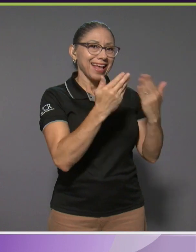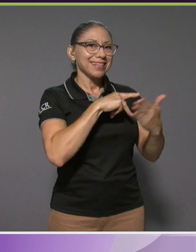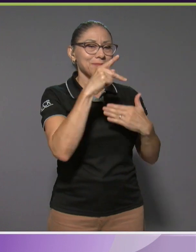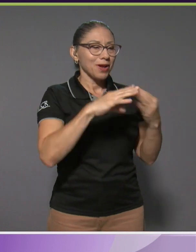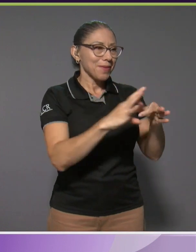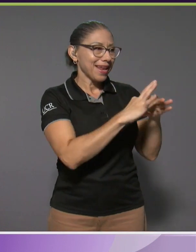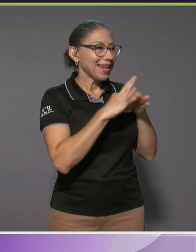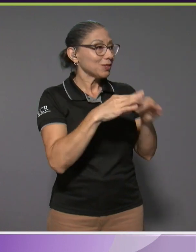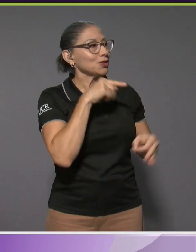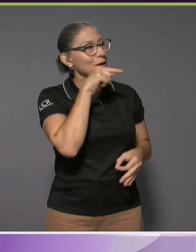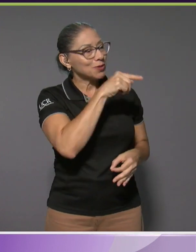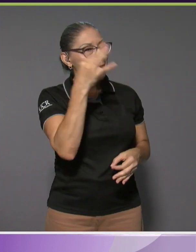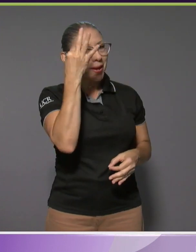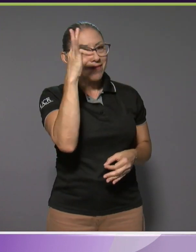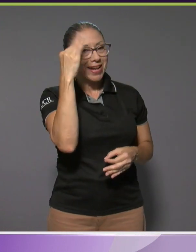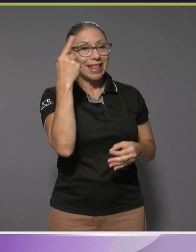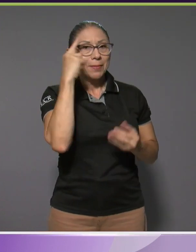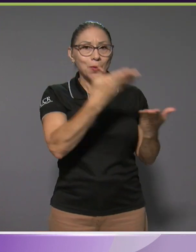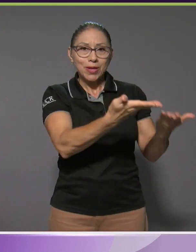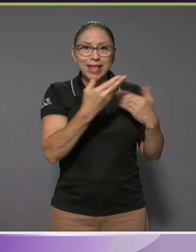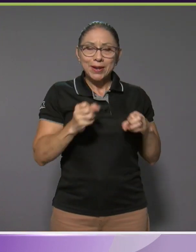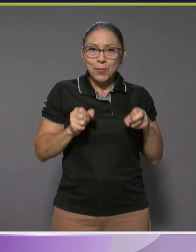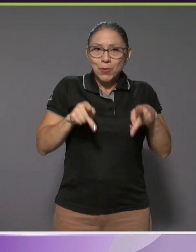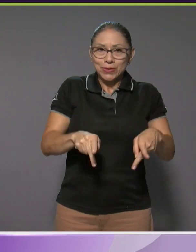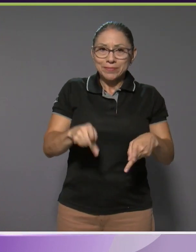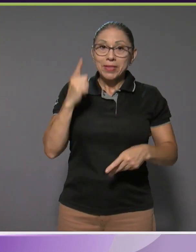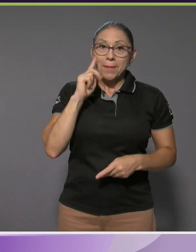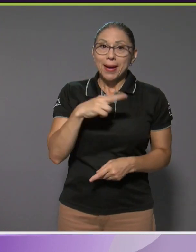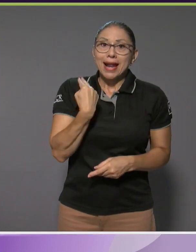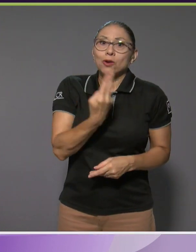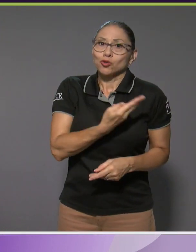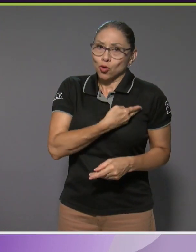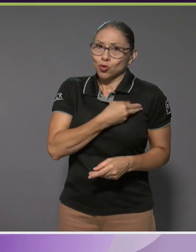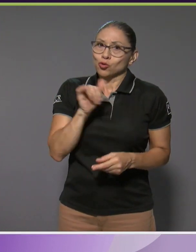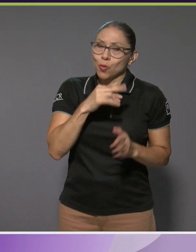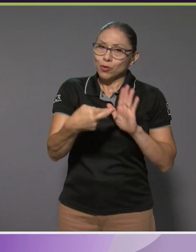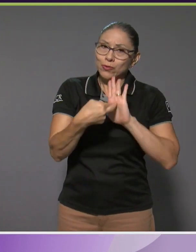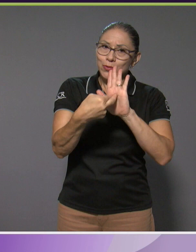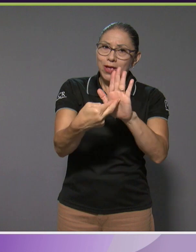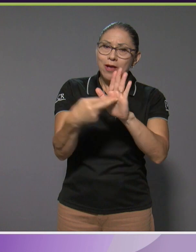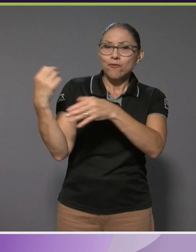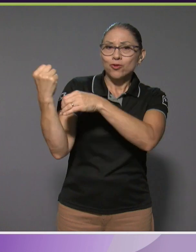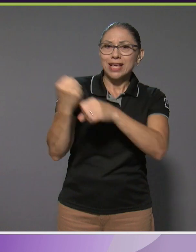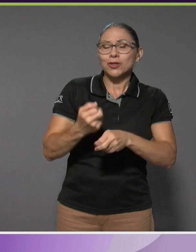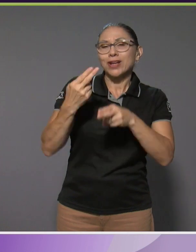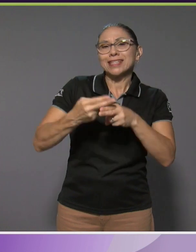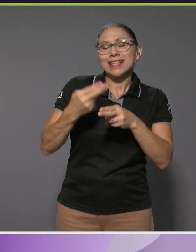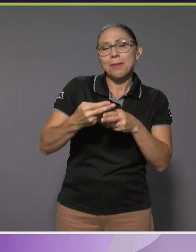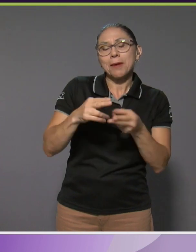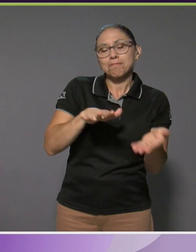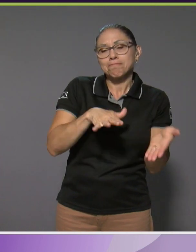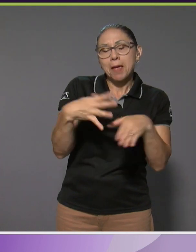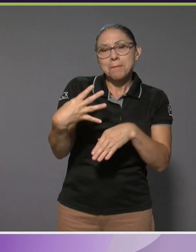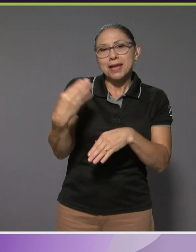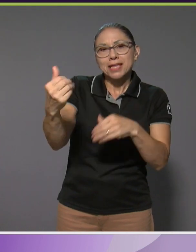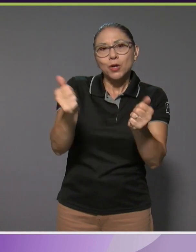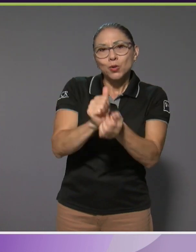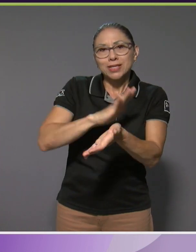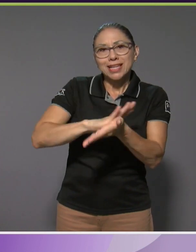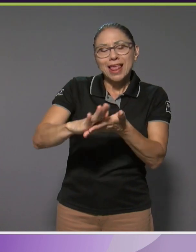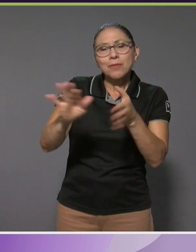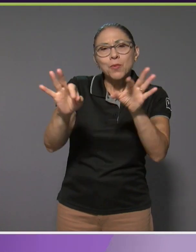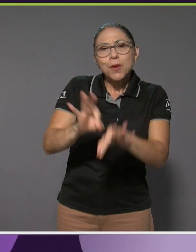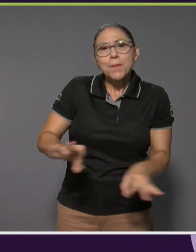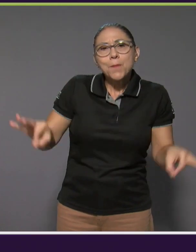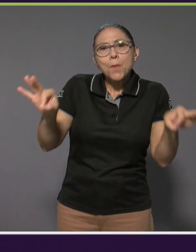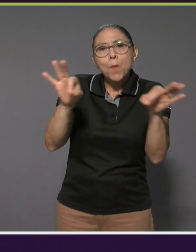y a usted, María Fernanda, por el espacio. Para nosotros y en nombre de la fundación Partir con Dignidad es muy importante dar a conocer estas